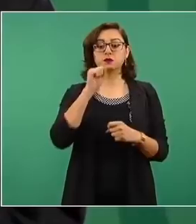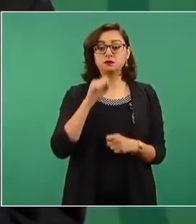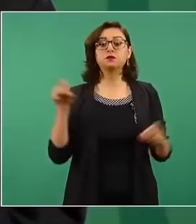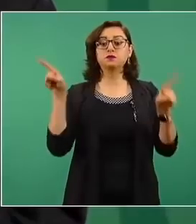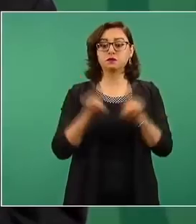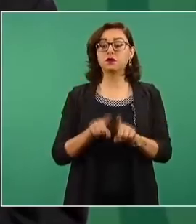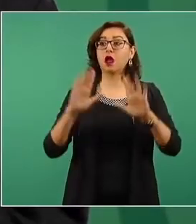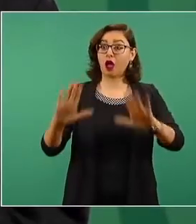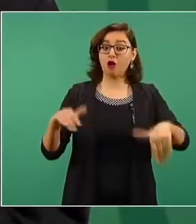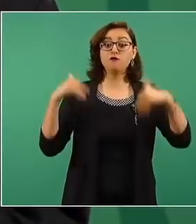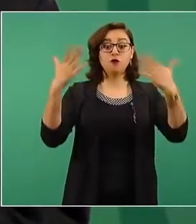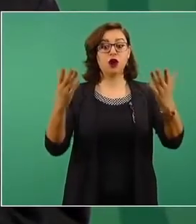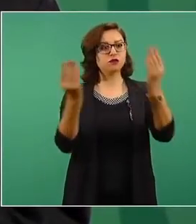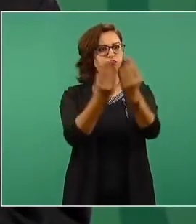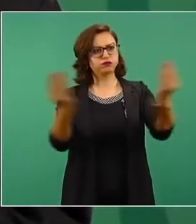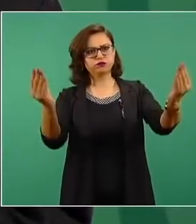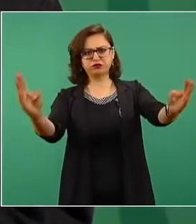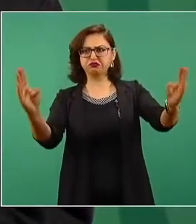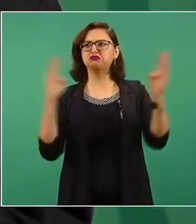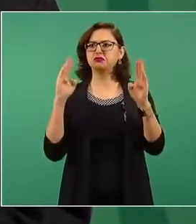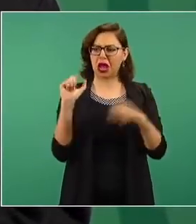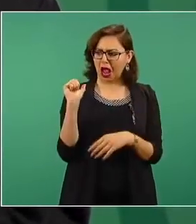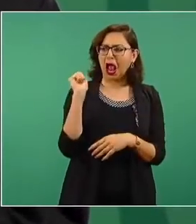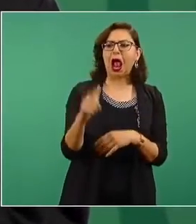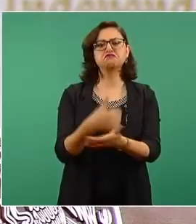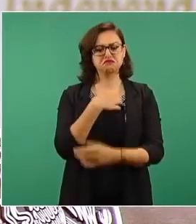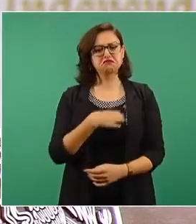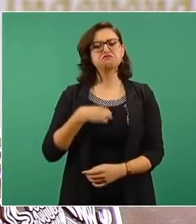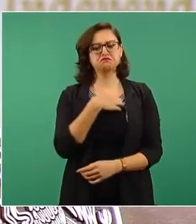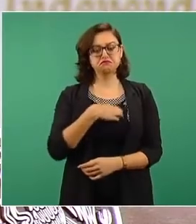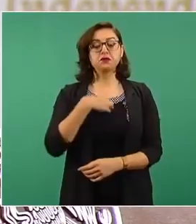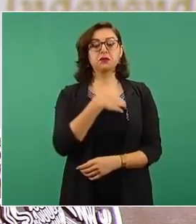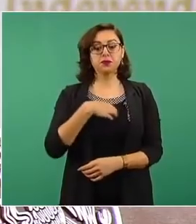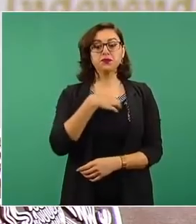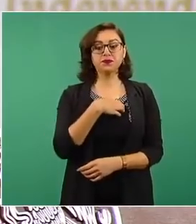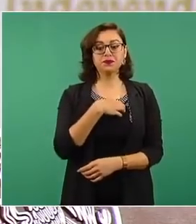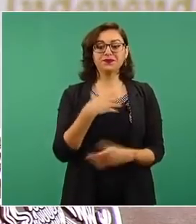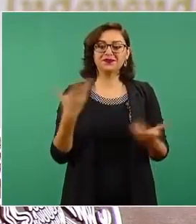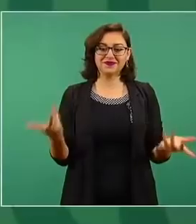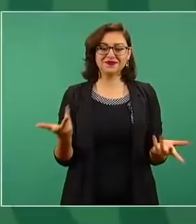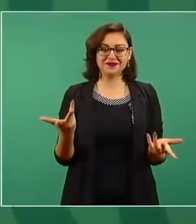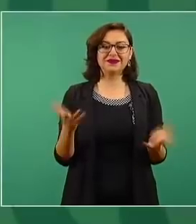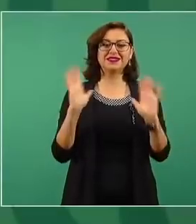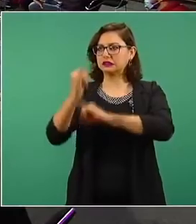porque fue evidente que querían